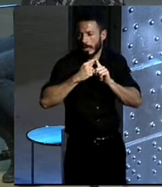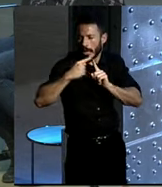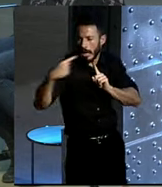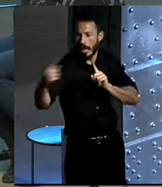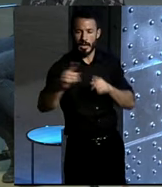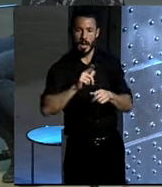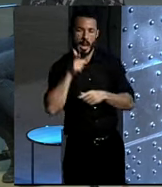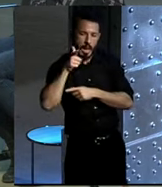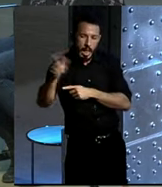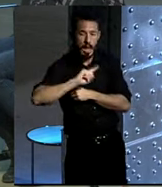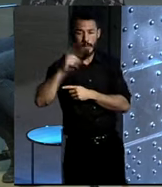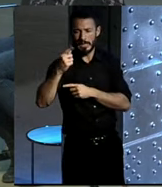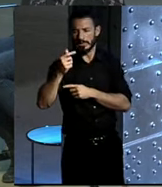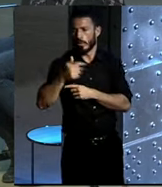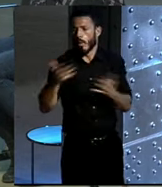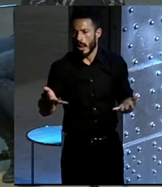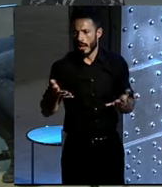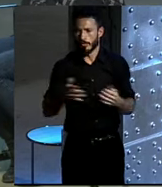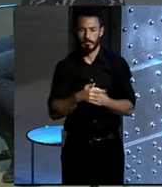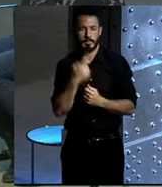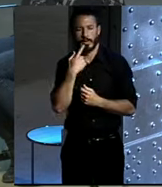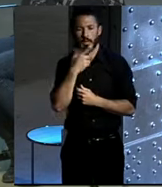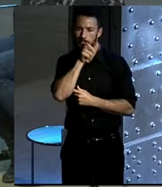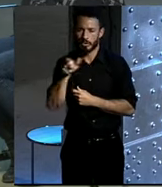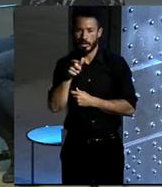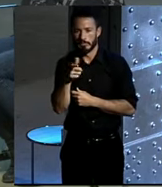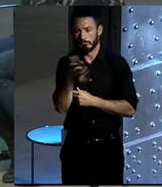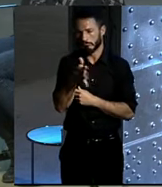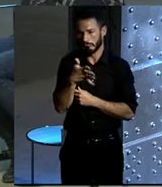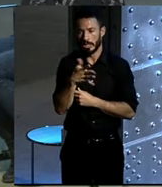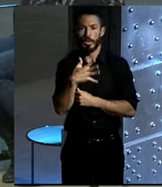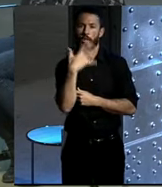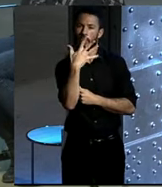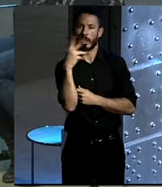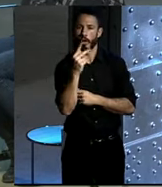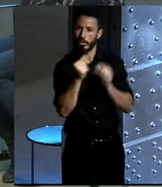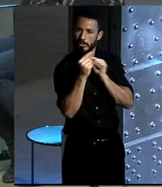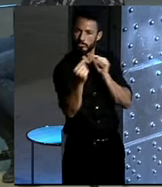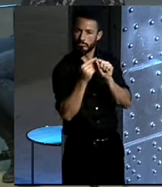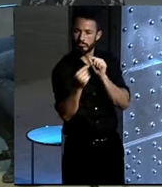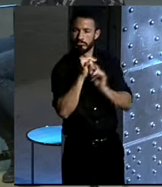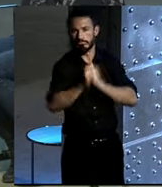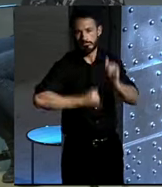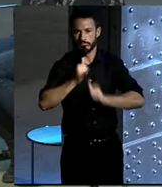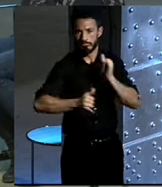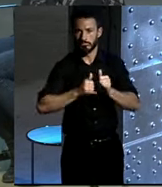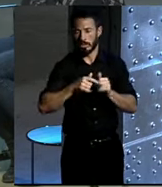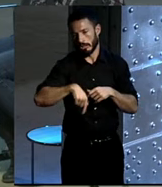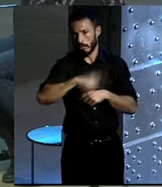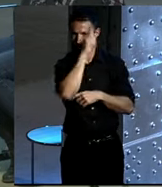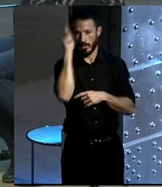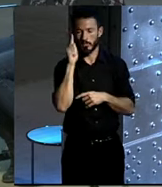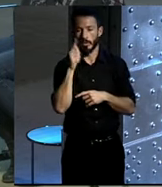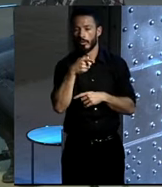decís que la media la gente monta 5 kilómetros en bici. Es un poco la medida, ¿no? Por lo que, como es Madrid y cómo nos movemos. ¿Cuál es el